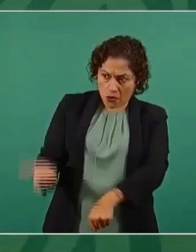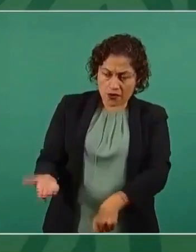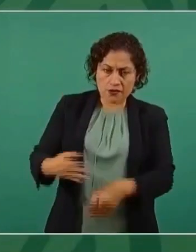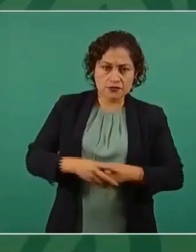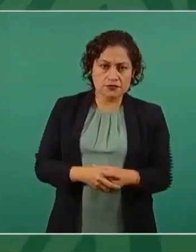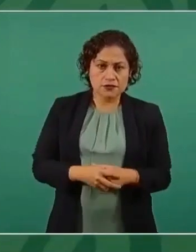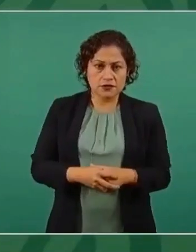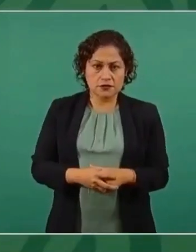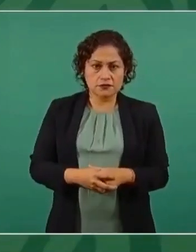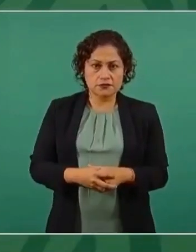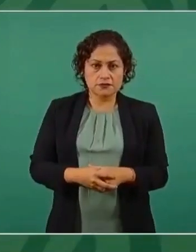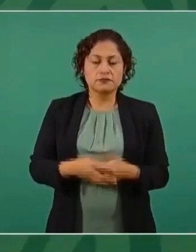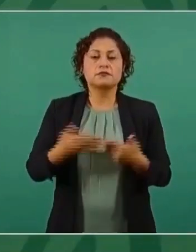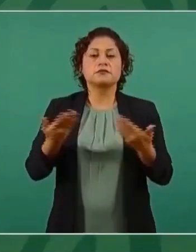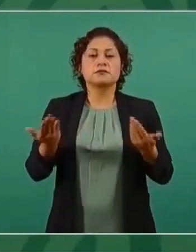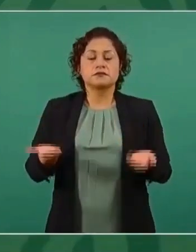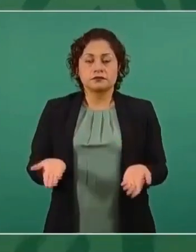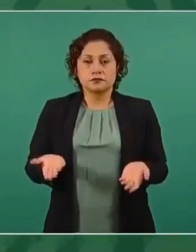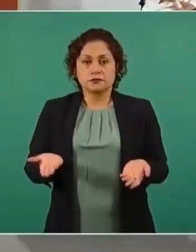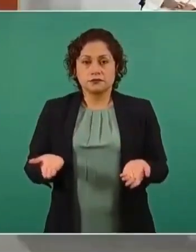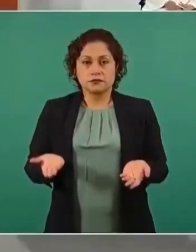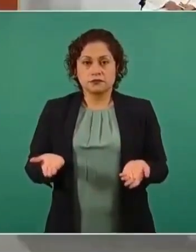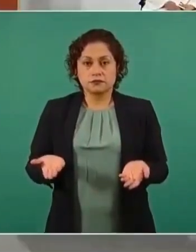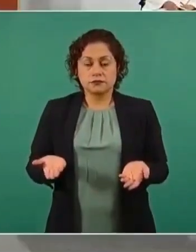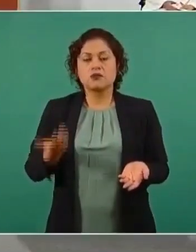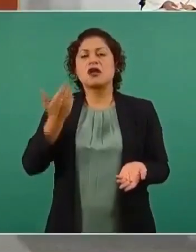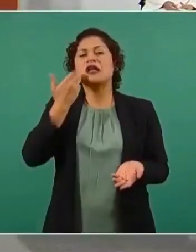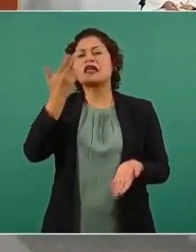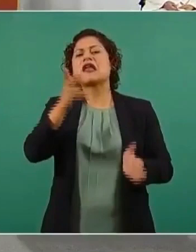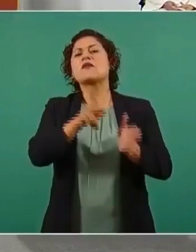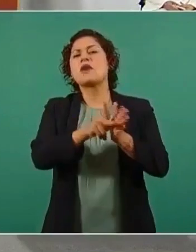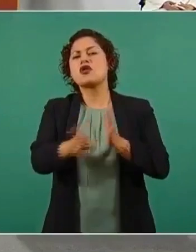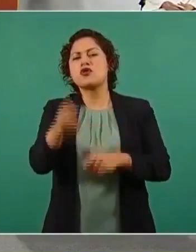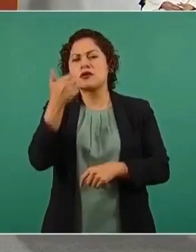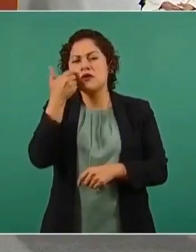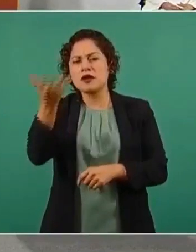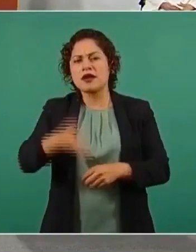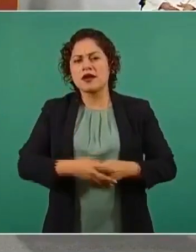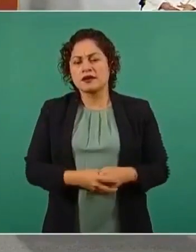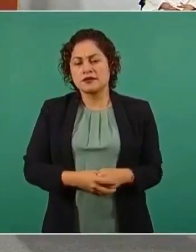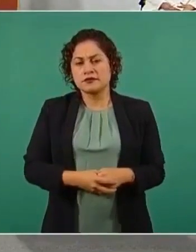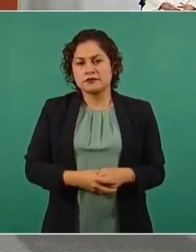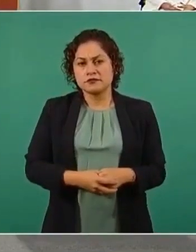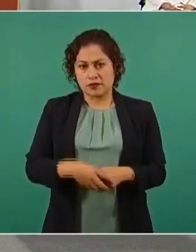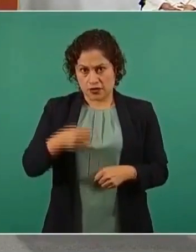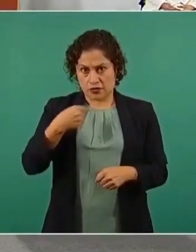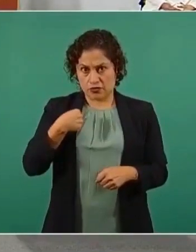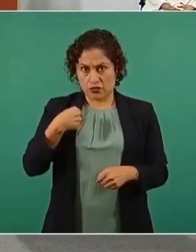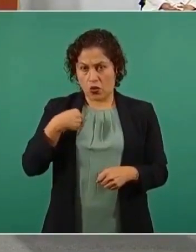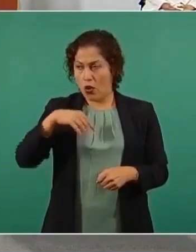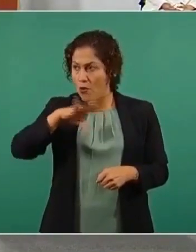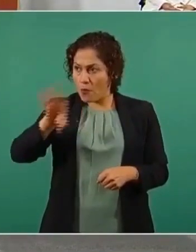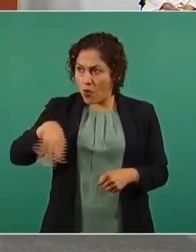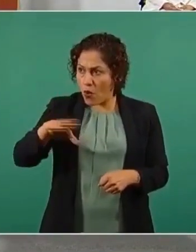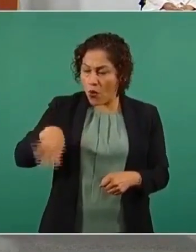¿Qué quieren los del Reforma? Que yo ponga a un